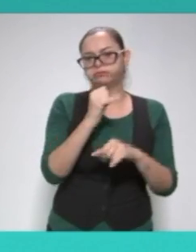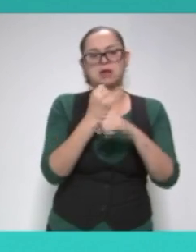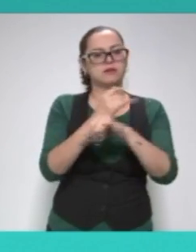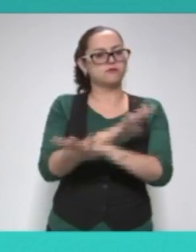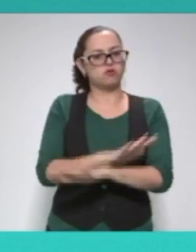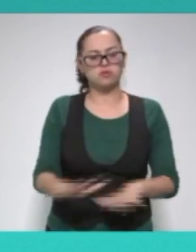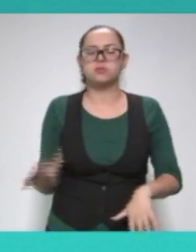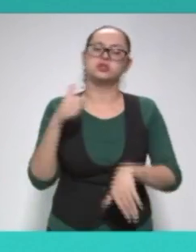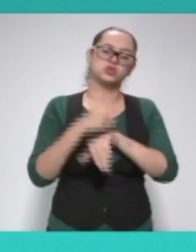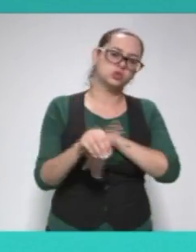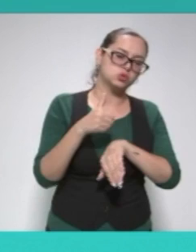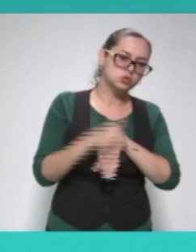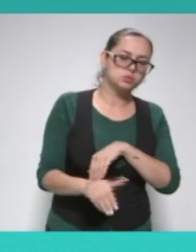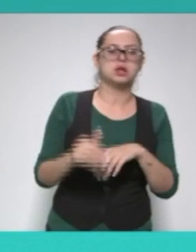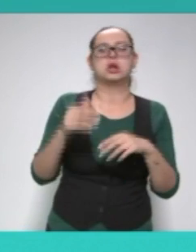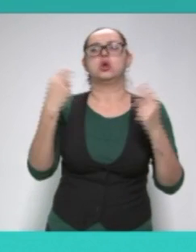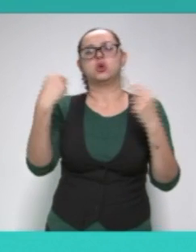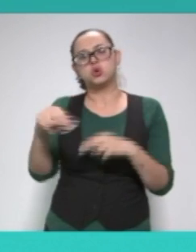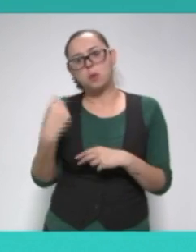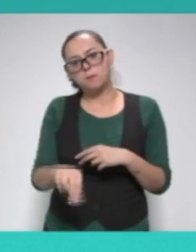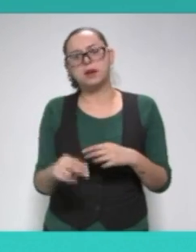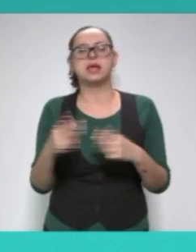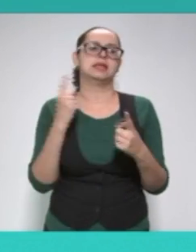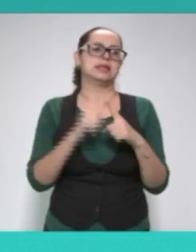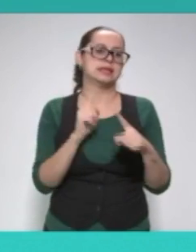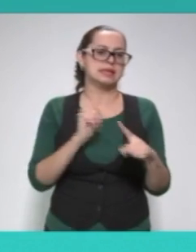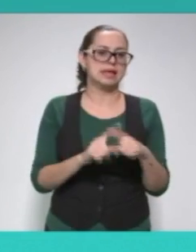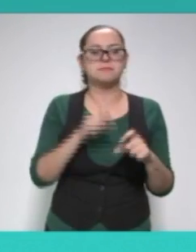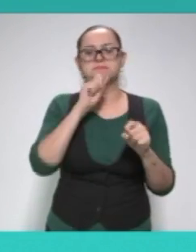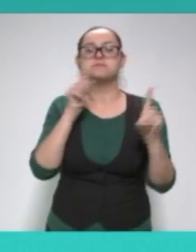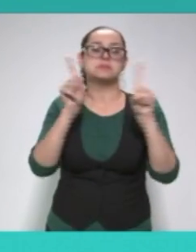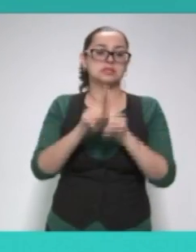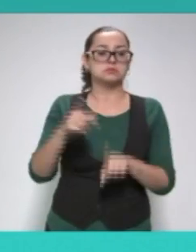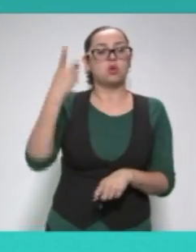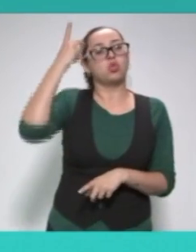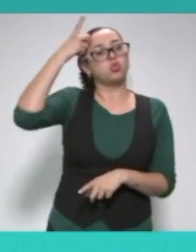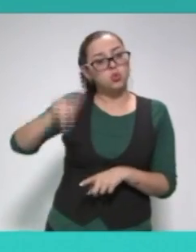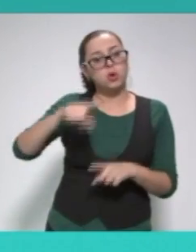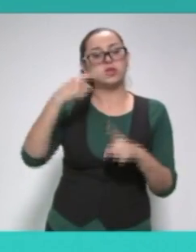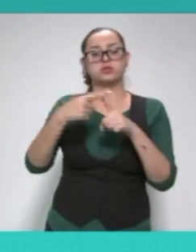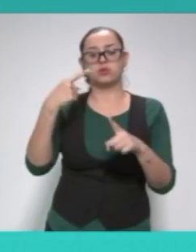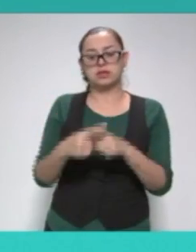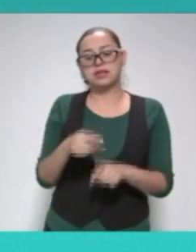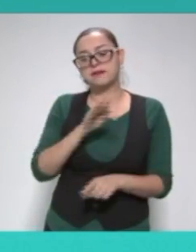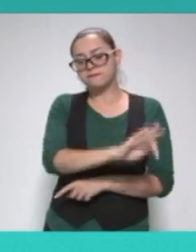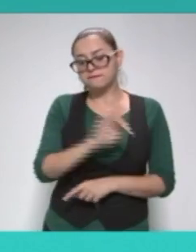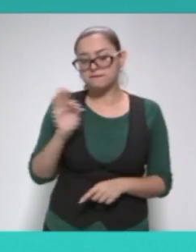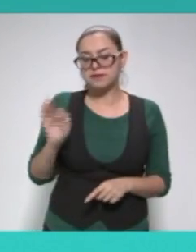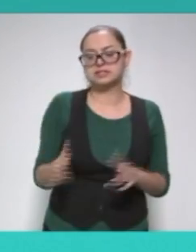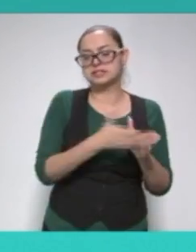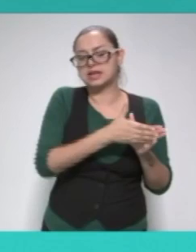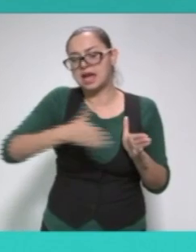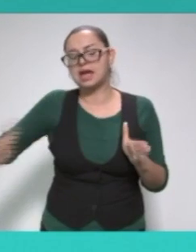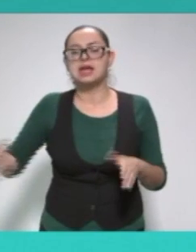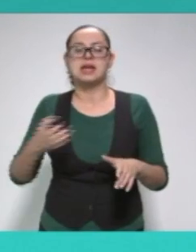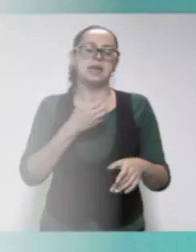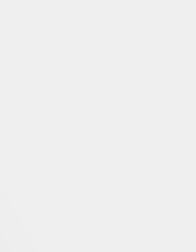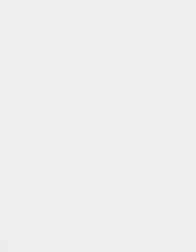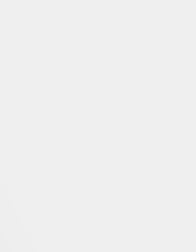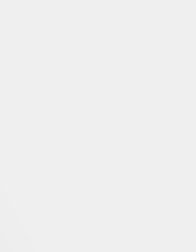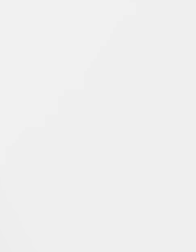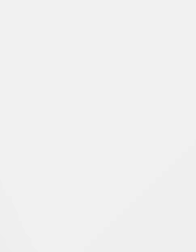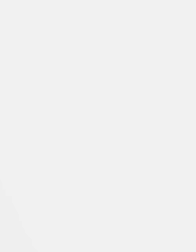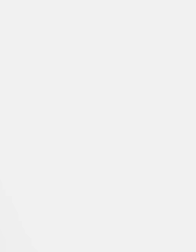de títulos, nombre de las concesiones mineras agrupadas, nombre del titular de estas, vigencia, municipio y entidad federativa en las que se encuentra.